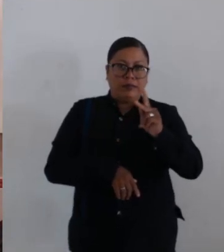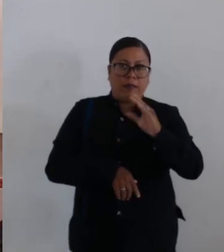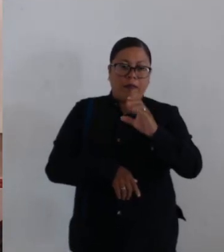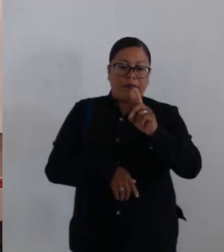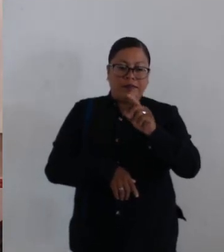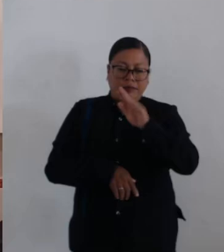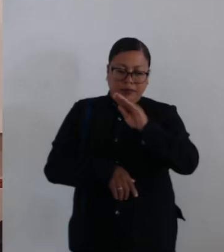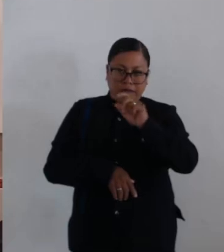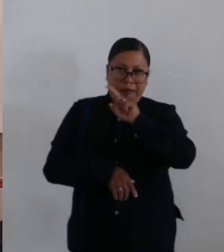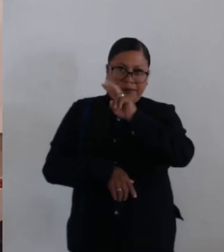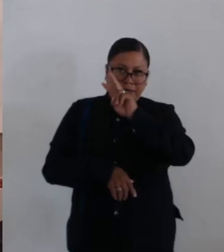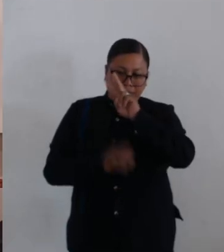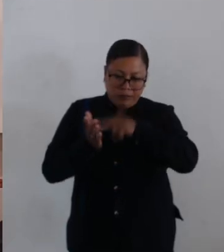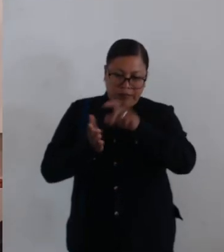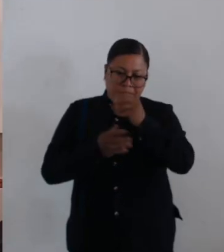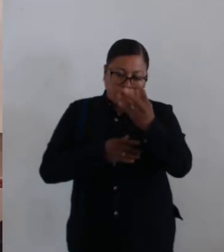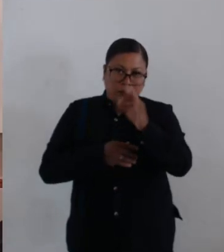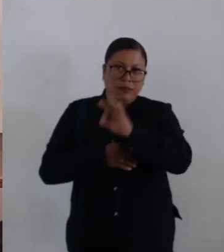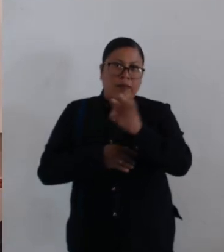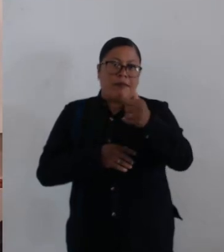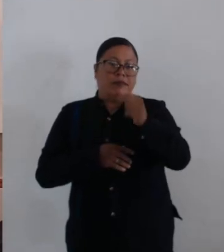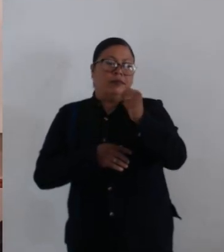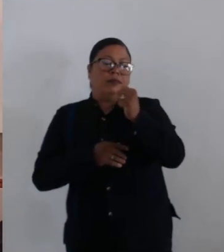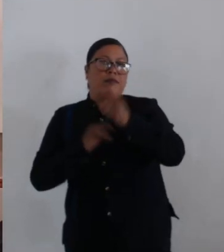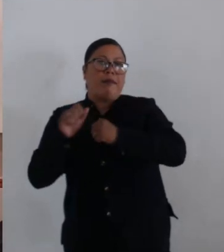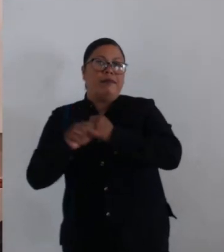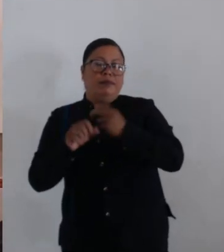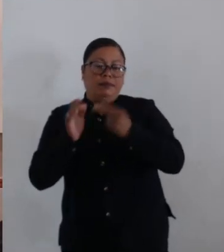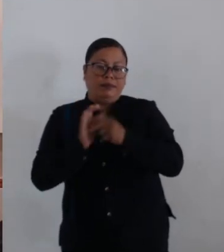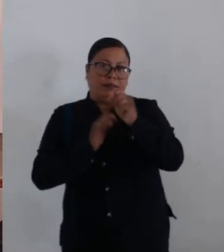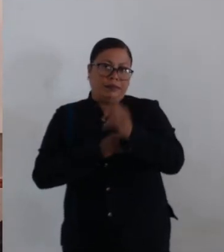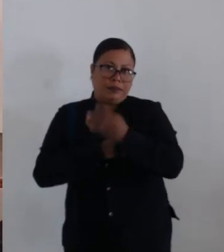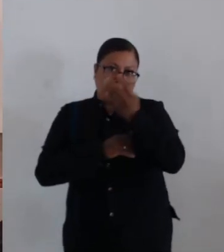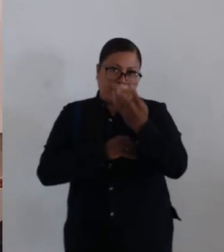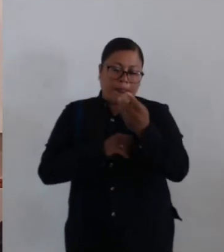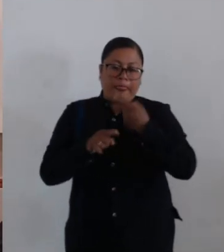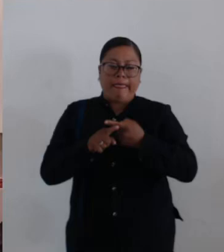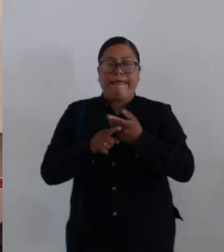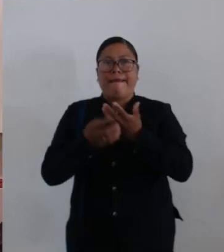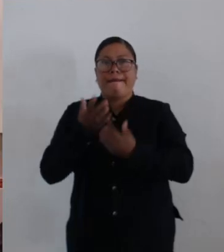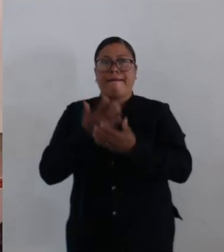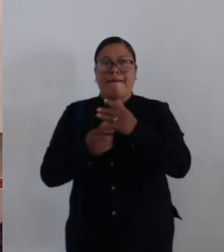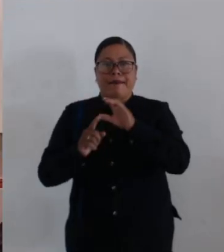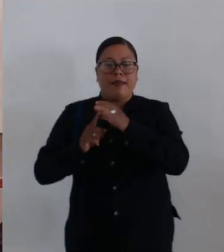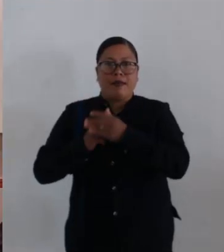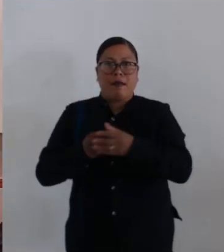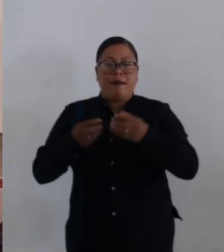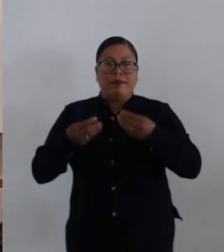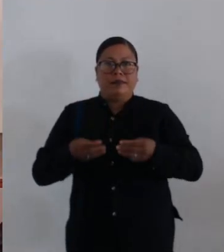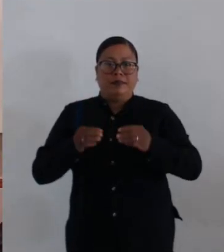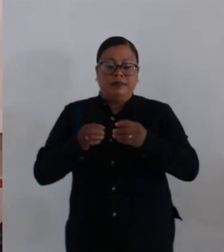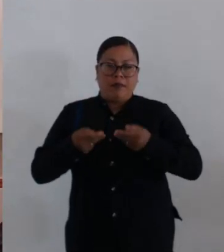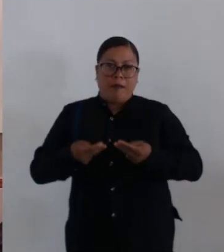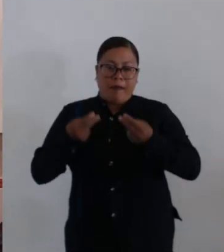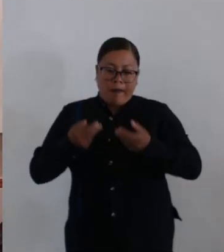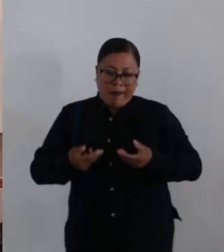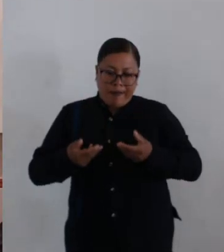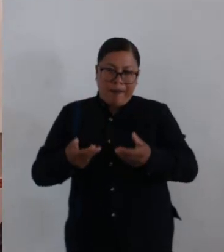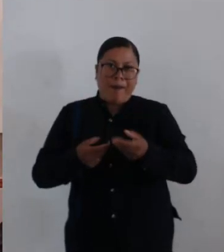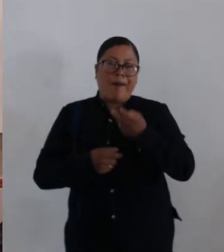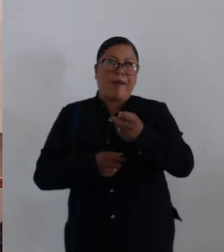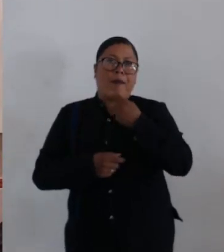-CD90-2024, de fecha 6 de septiembre de 2024, emitido por la Comisión de Mercados y Comercio en Vía Pública,